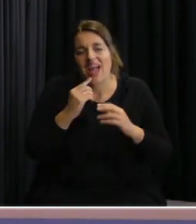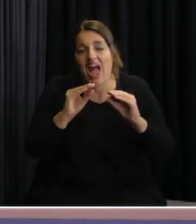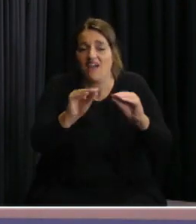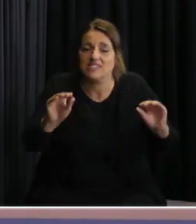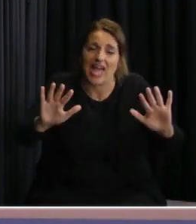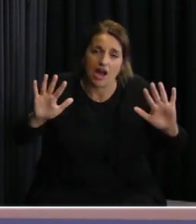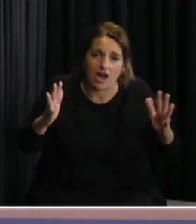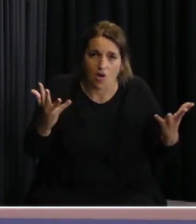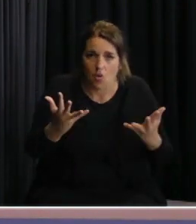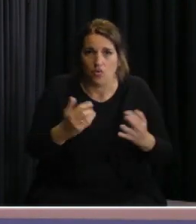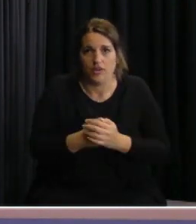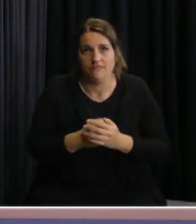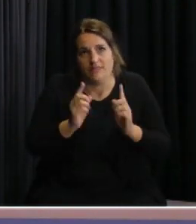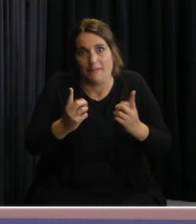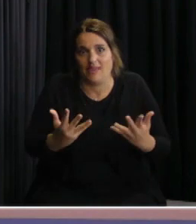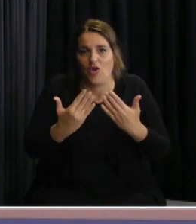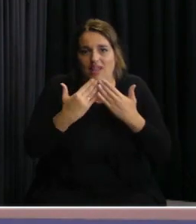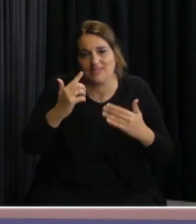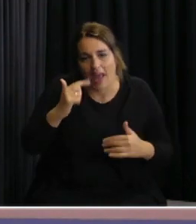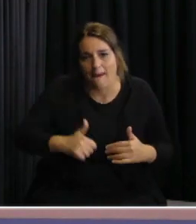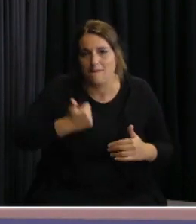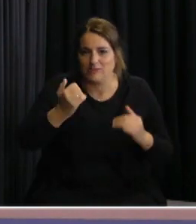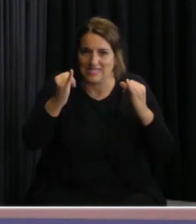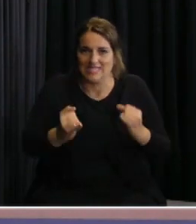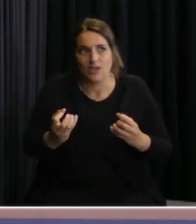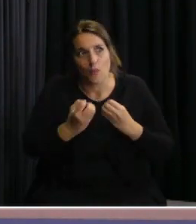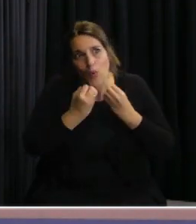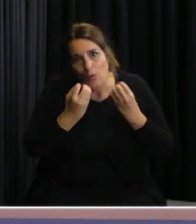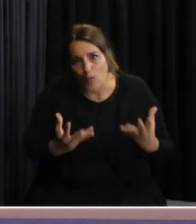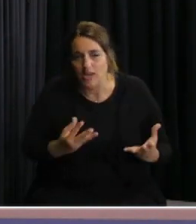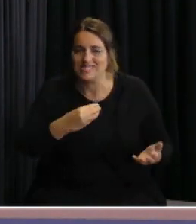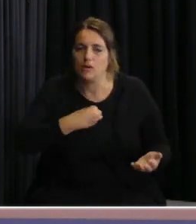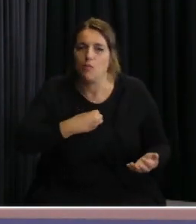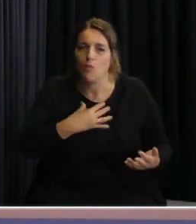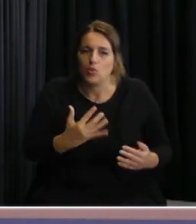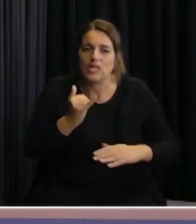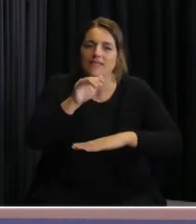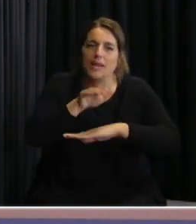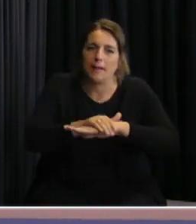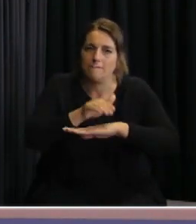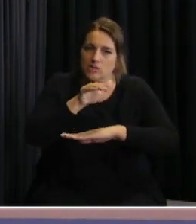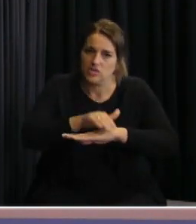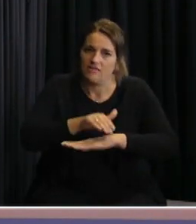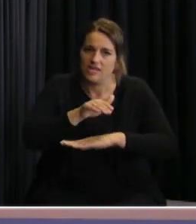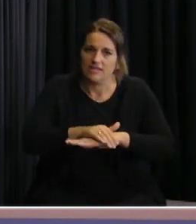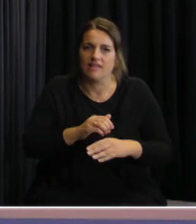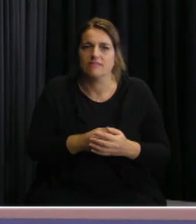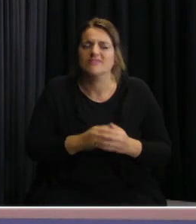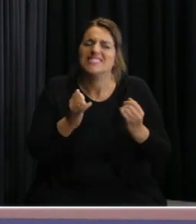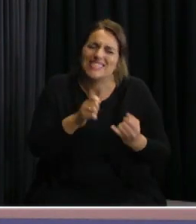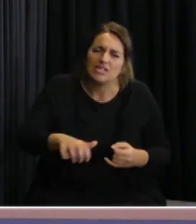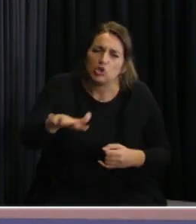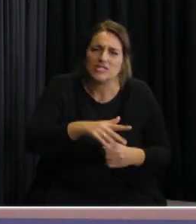algo que además lo queremos agradecer de antemano la buena voluntad y la responsabilidad más que social,